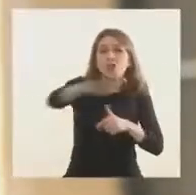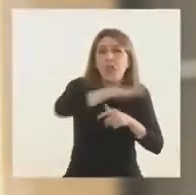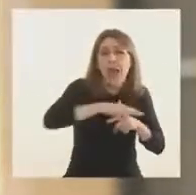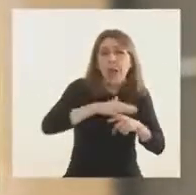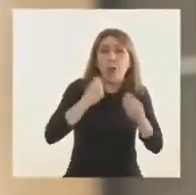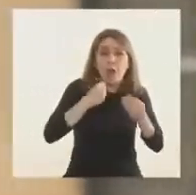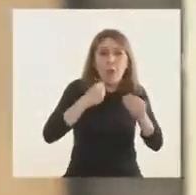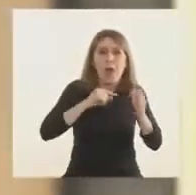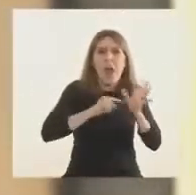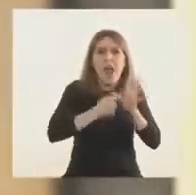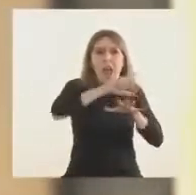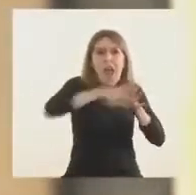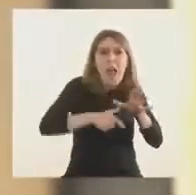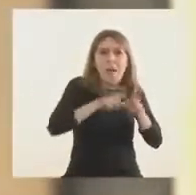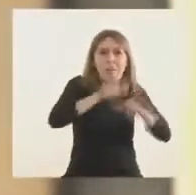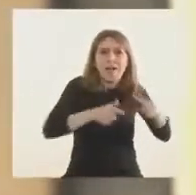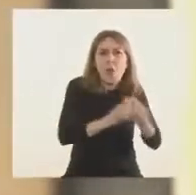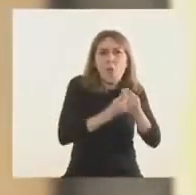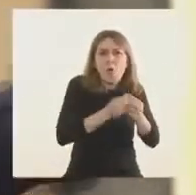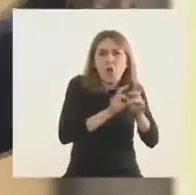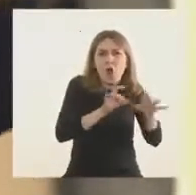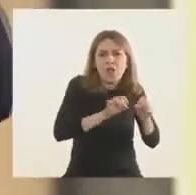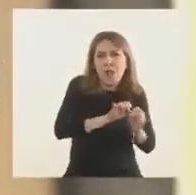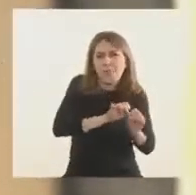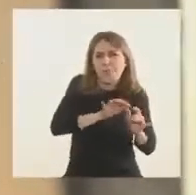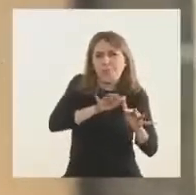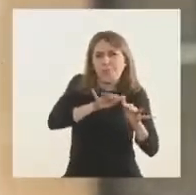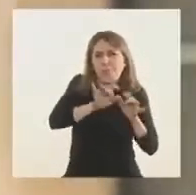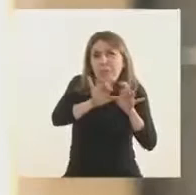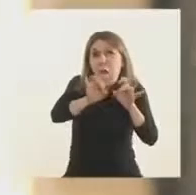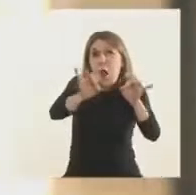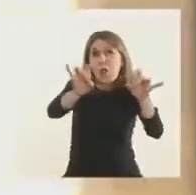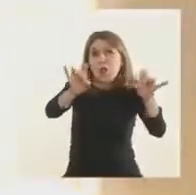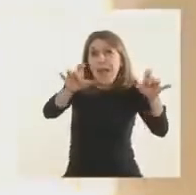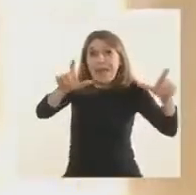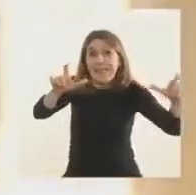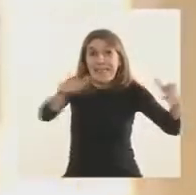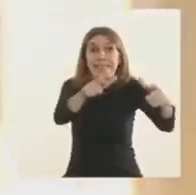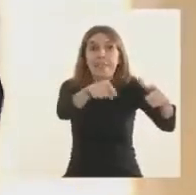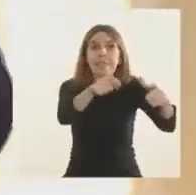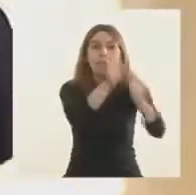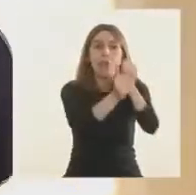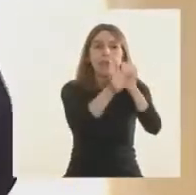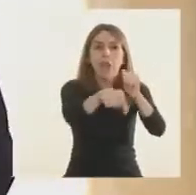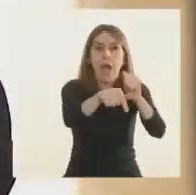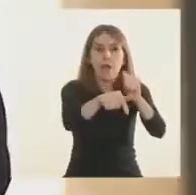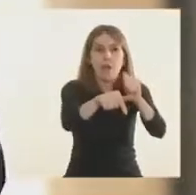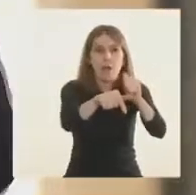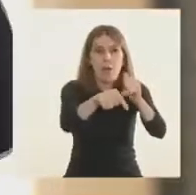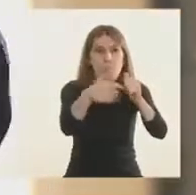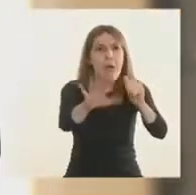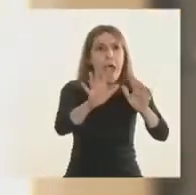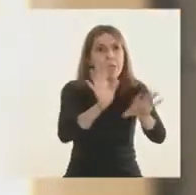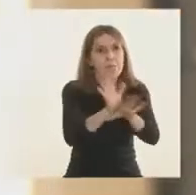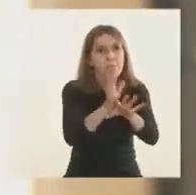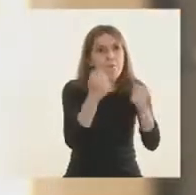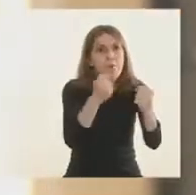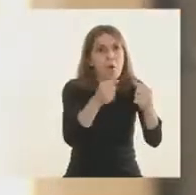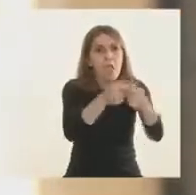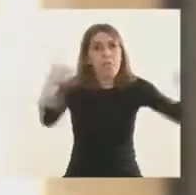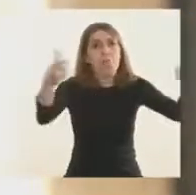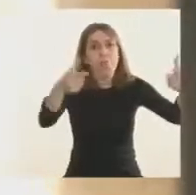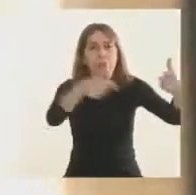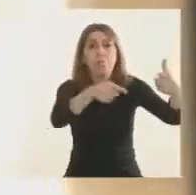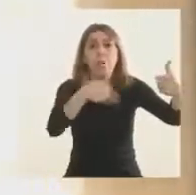AMBA el contagio. Y por eso quisimos empezar por esta ciudad. Y tenemos que encarar este tiempo,